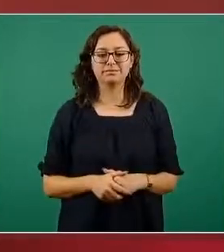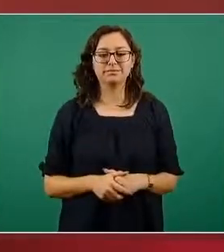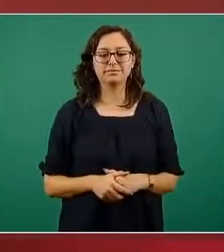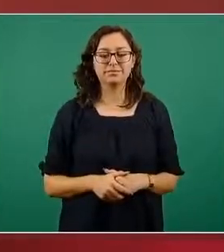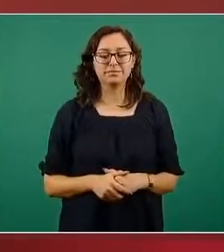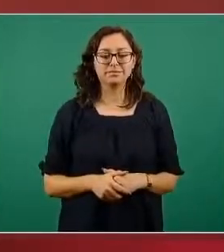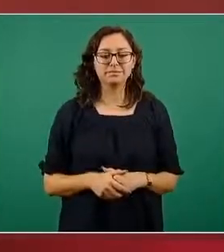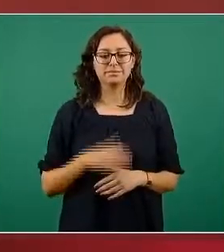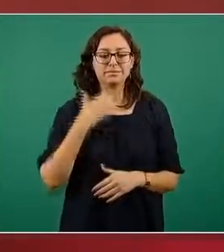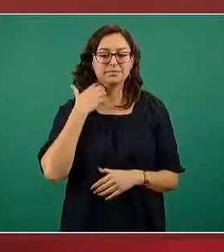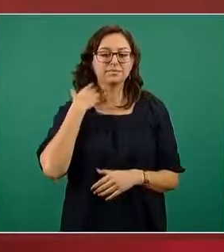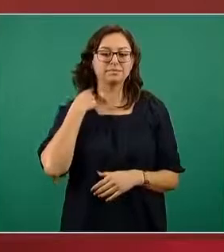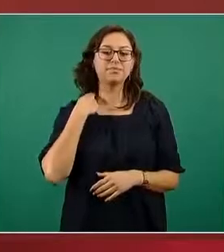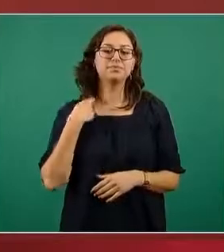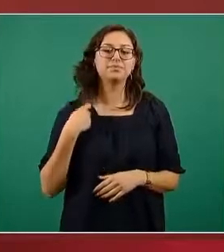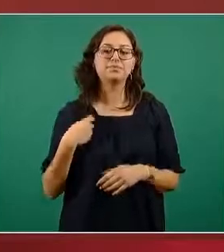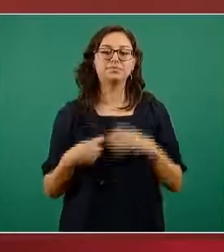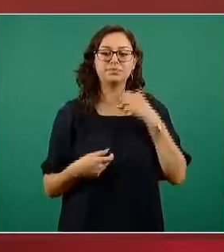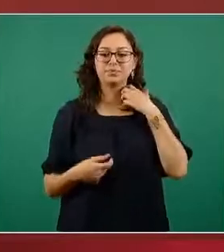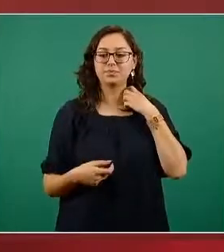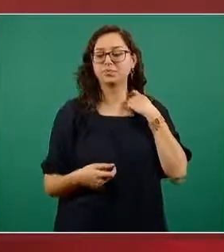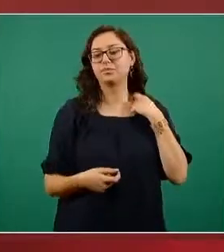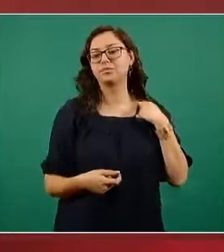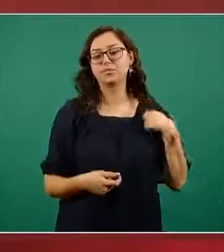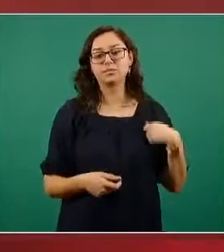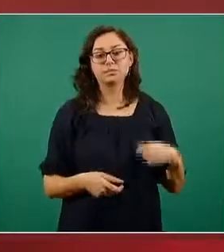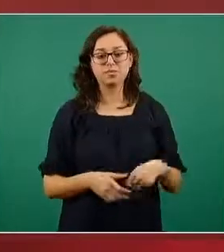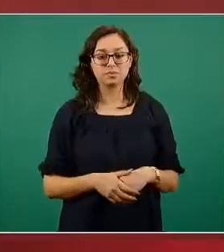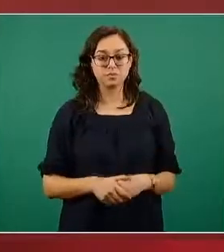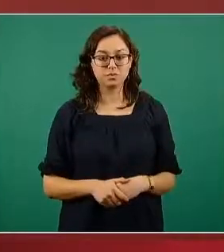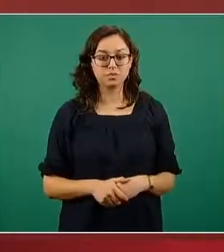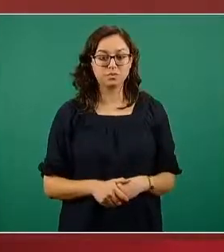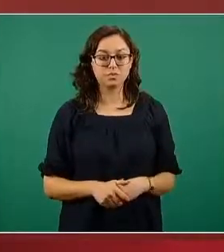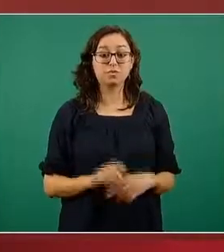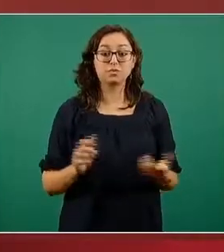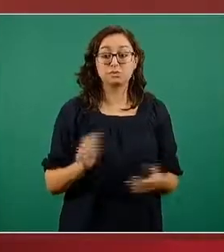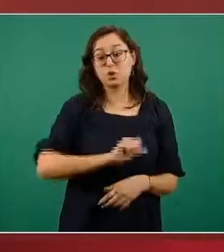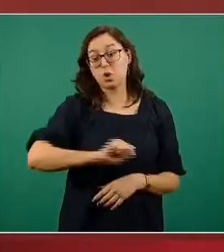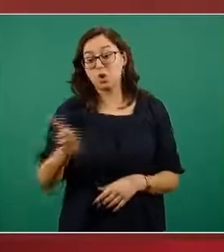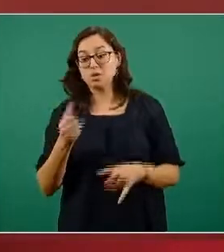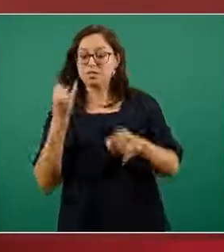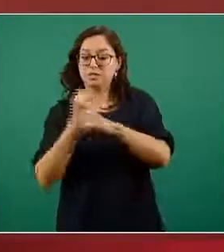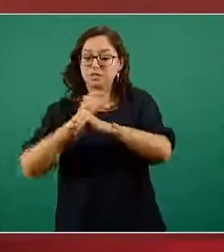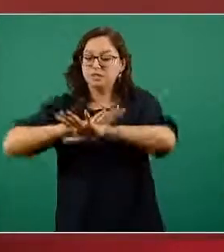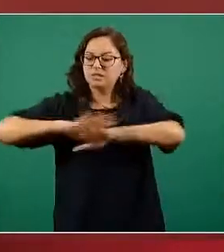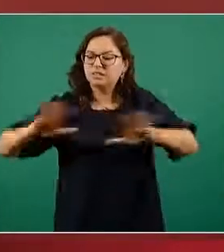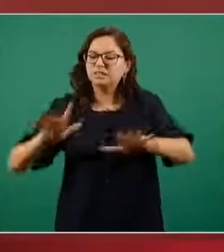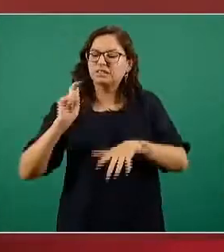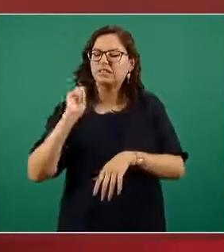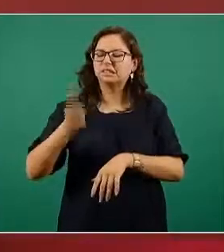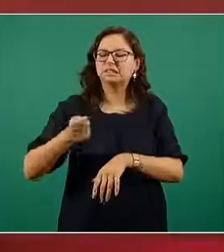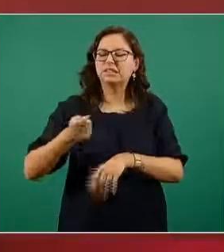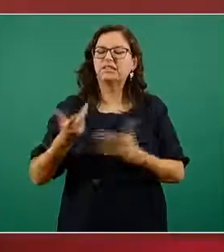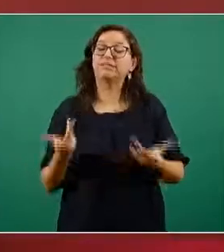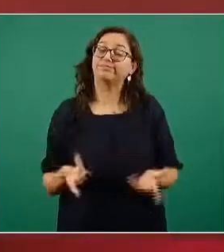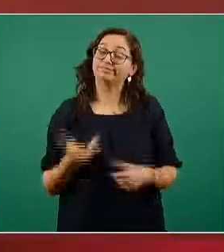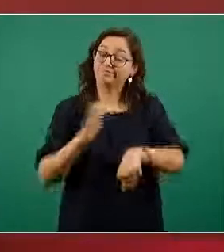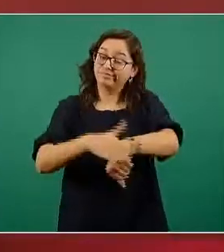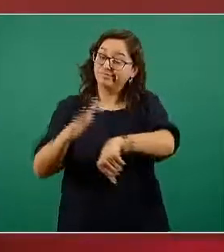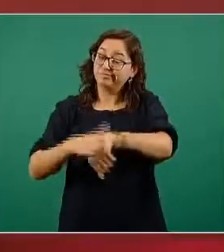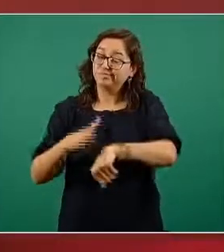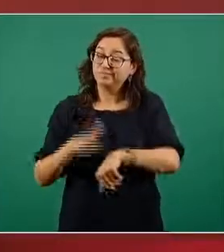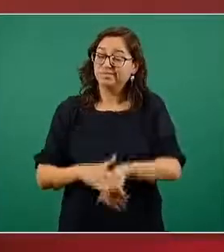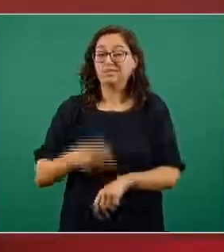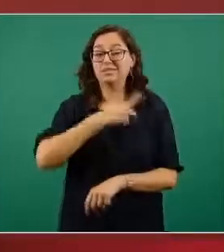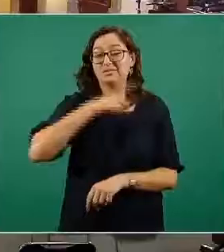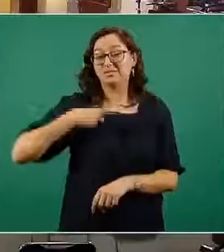la otra información tiene que ver con la infodemia y es una especie de alerta de cuando en cuando sí